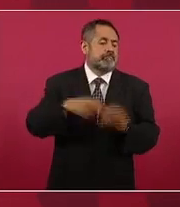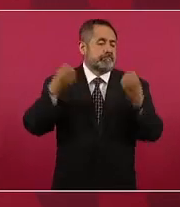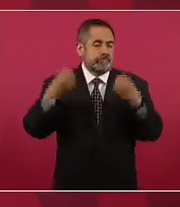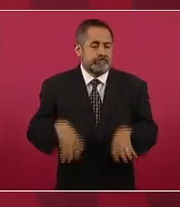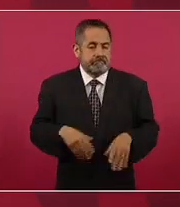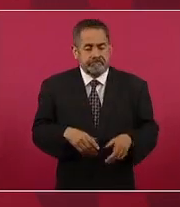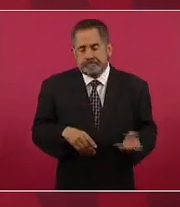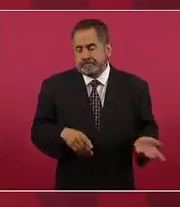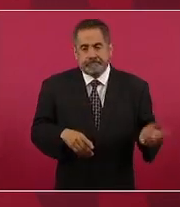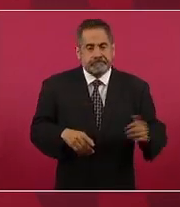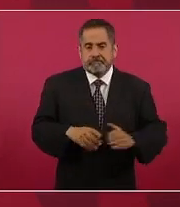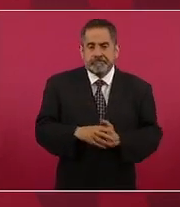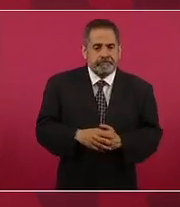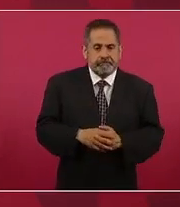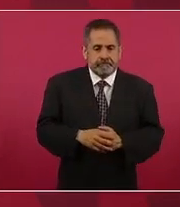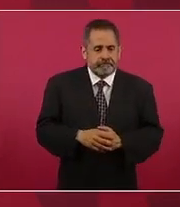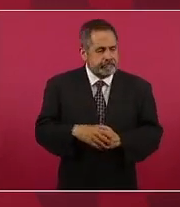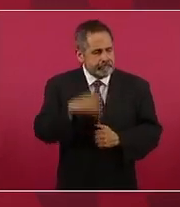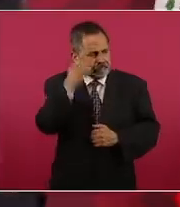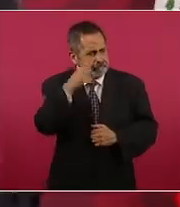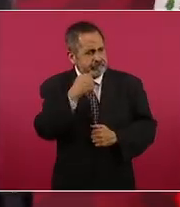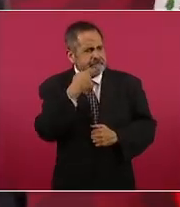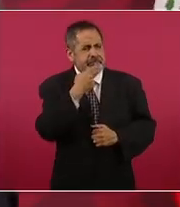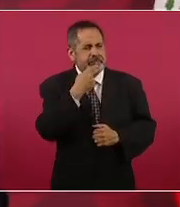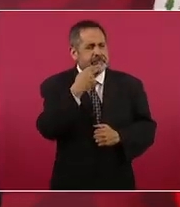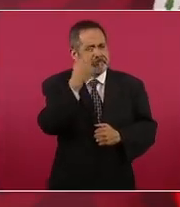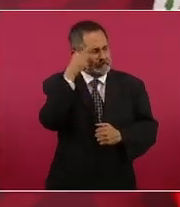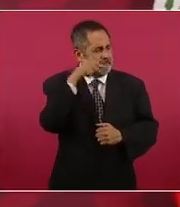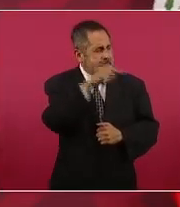¿para qué se les eligió